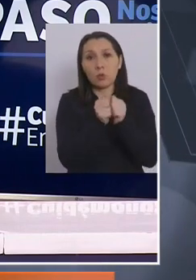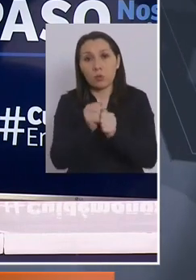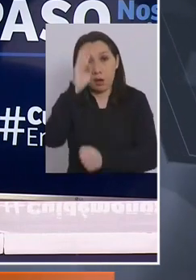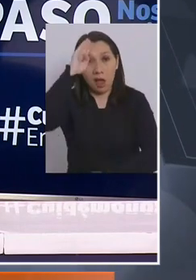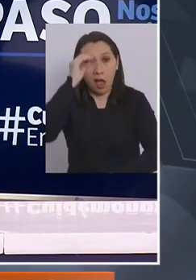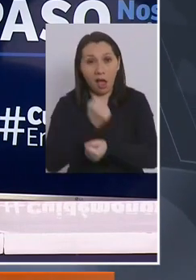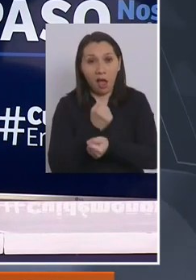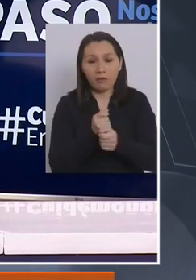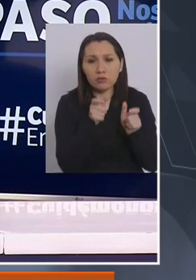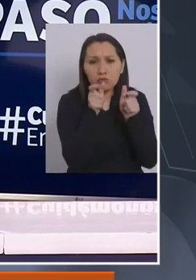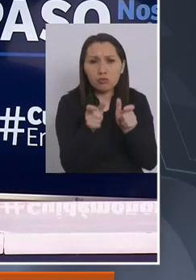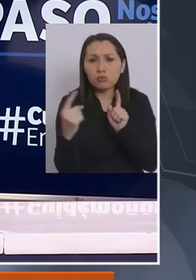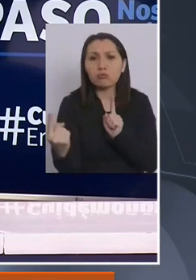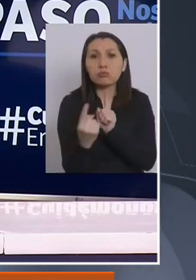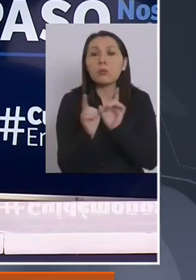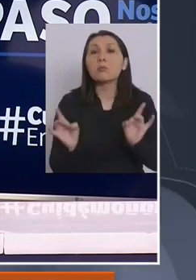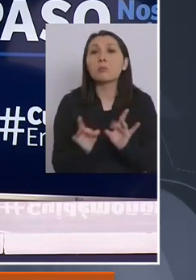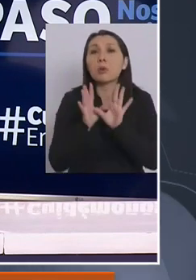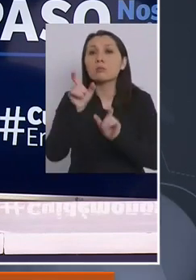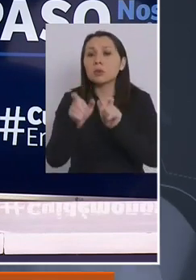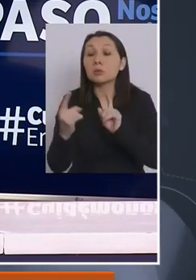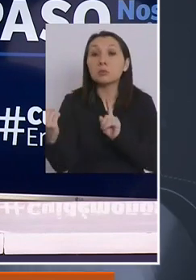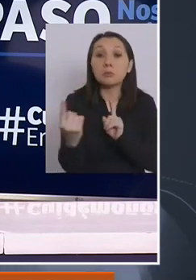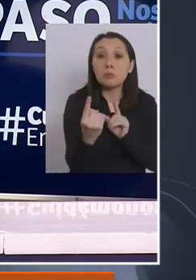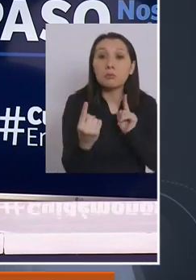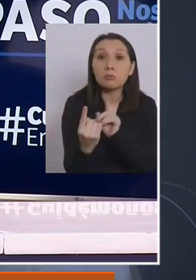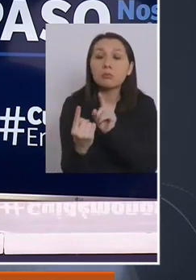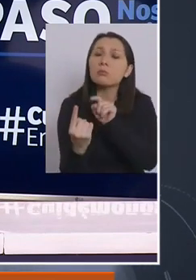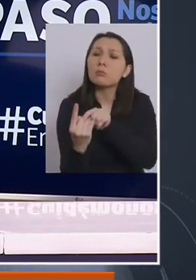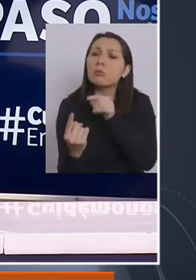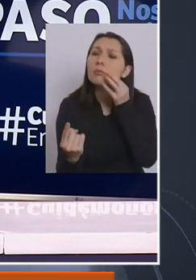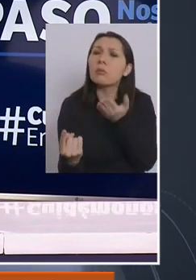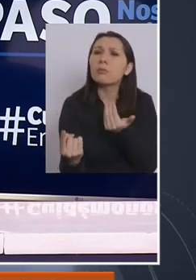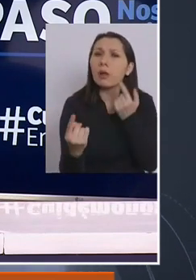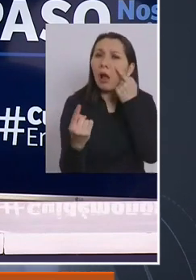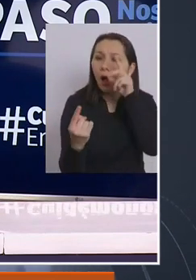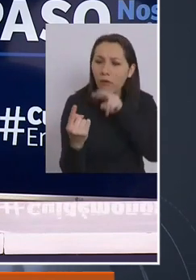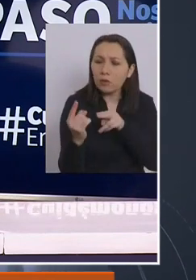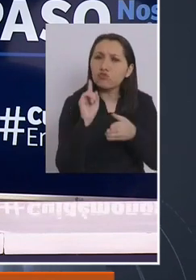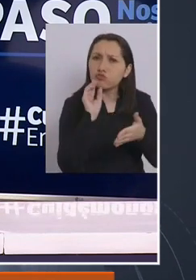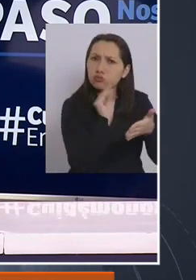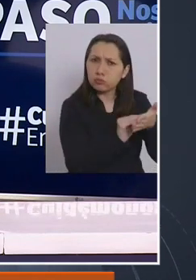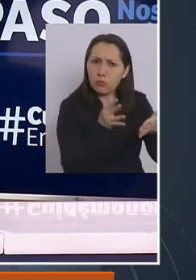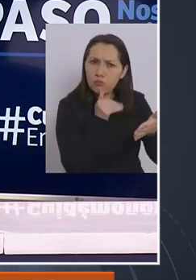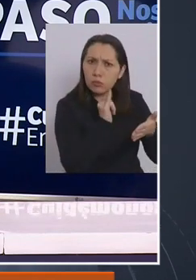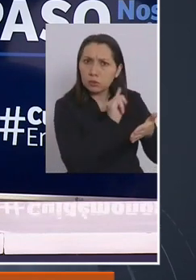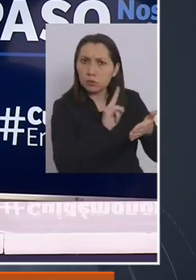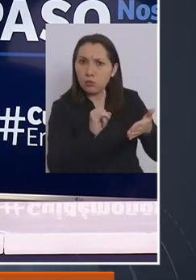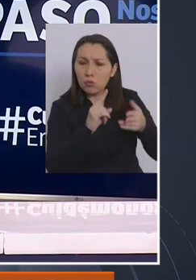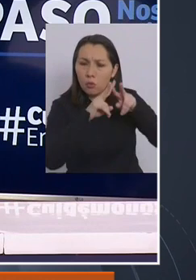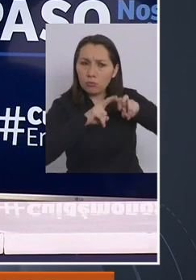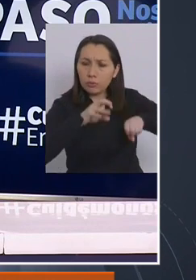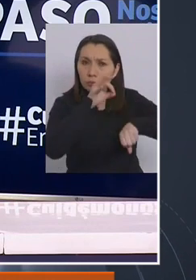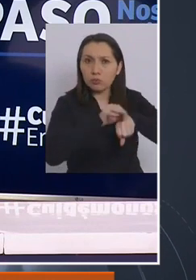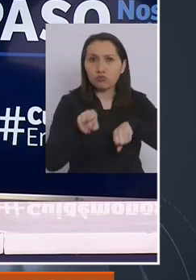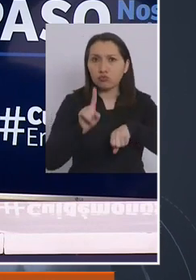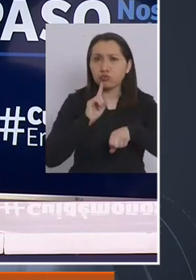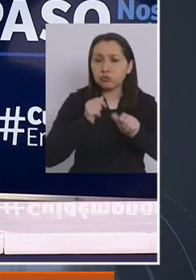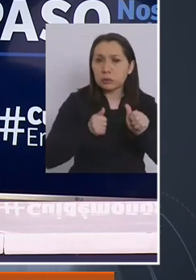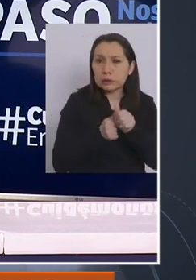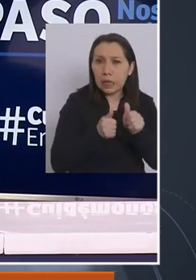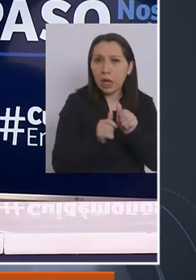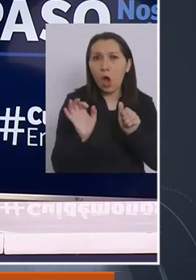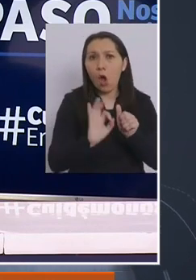Carabineros, controles aleatorios para evitar que personas que hoy día estén en el registro de EpiVigila como contacto